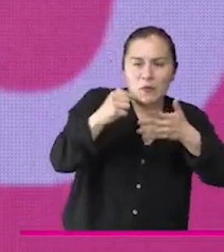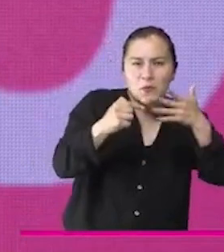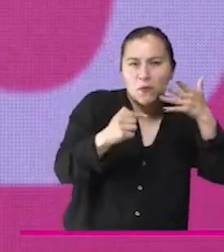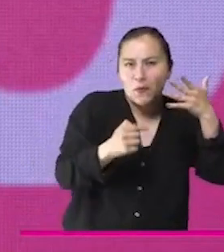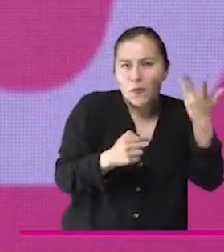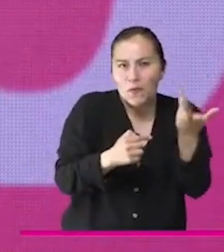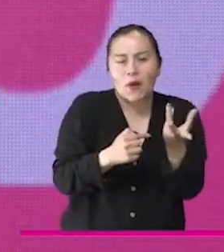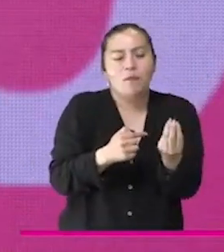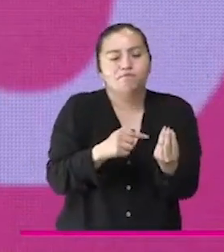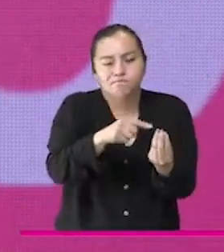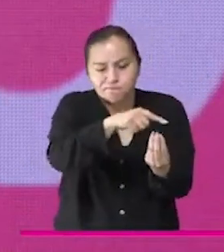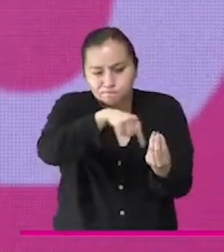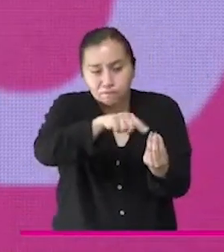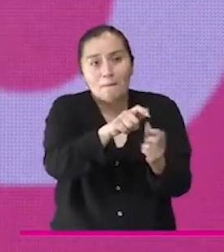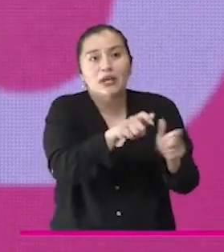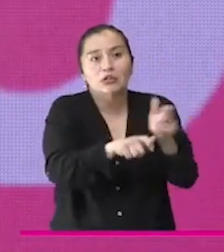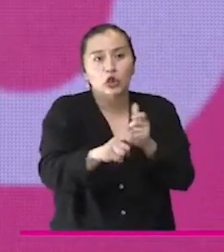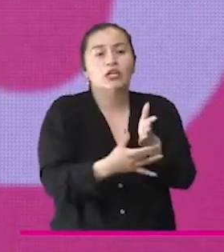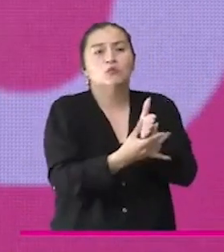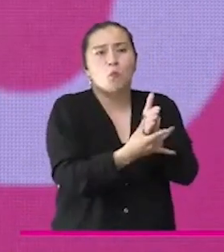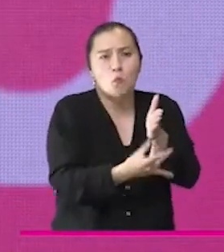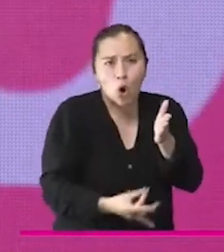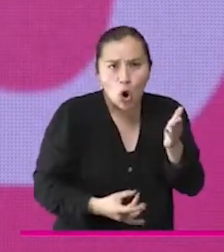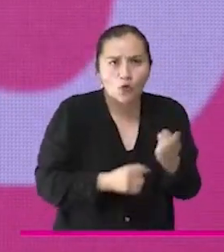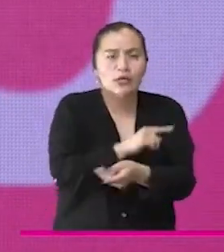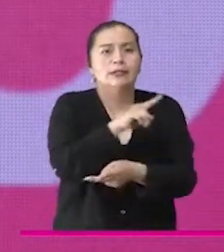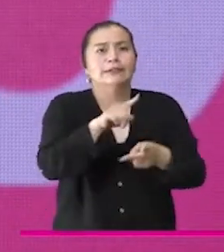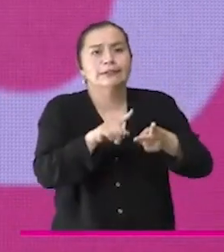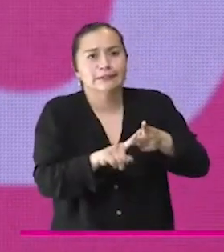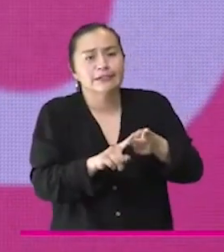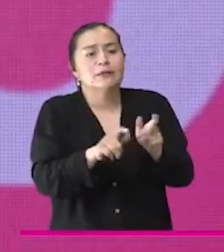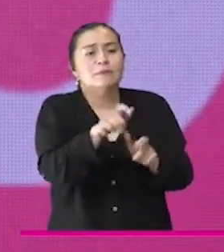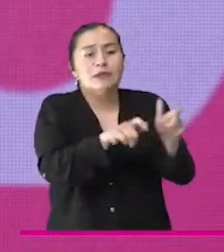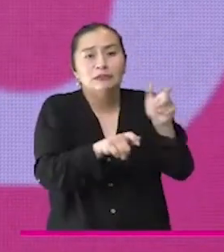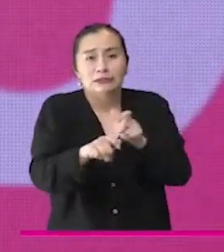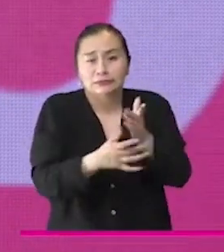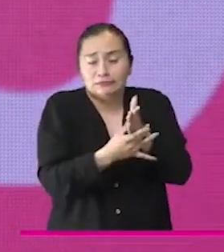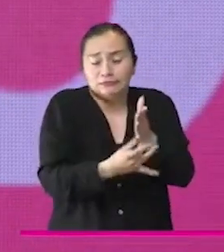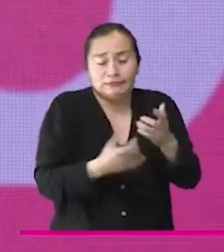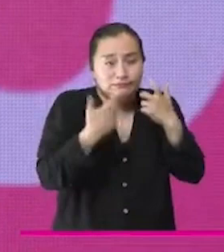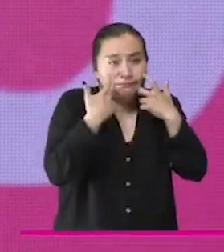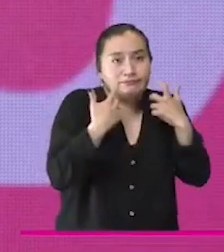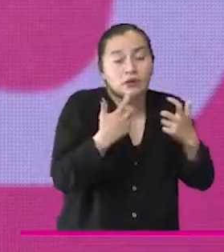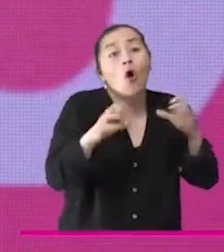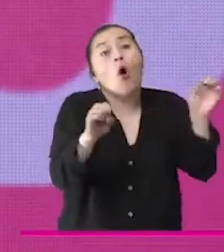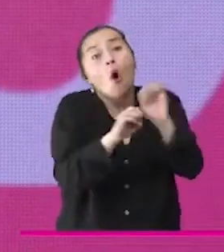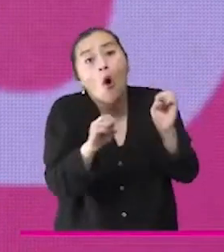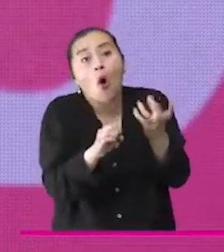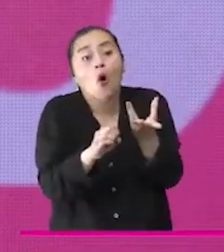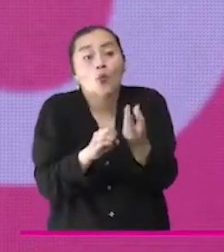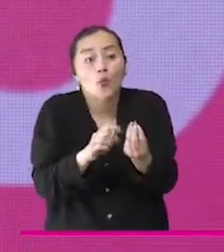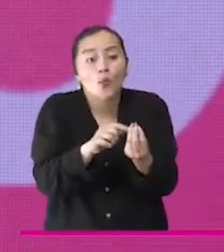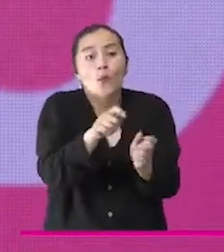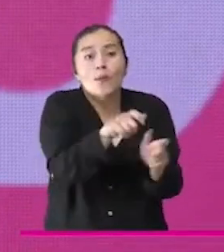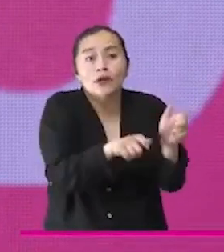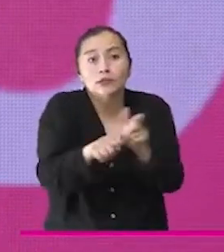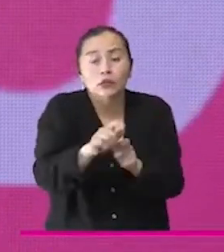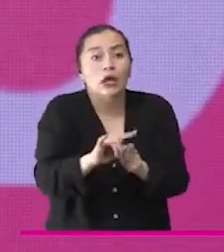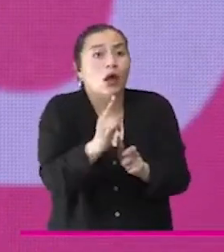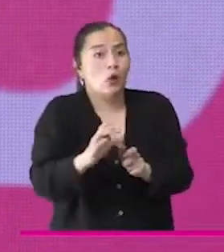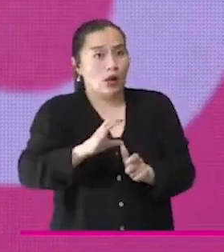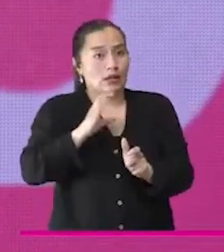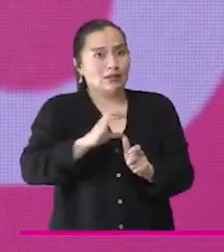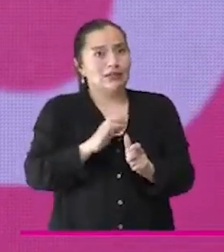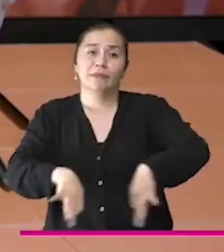en condición de pobreza, en condición de pobreza extrema o población que por unas características especiales pues es